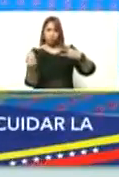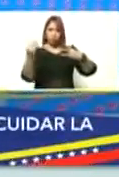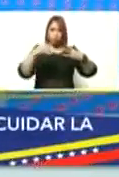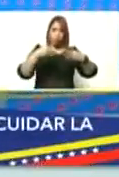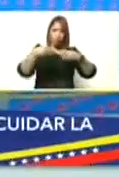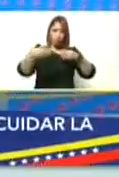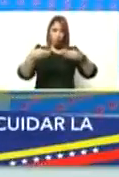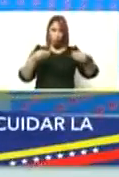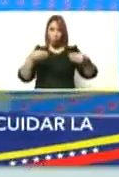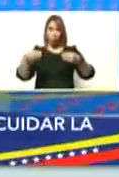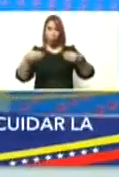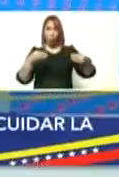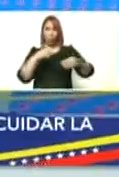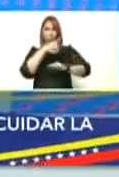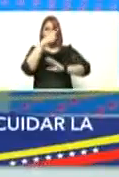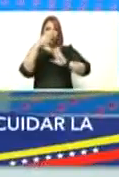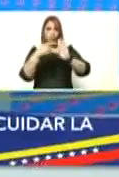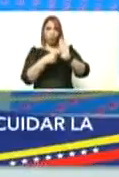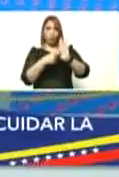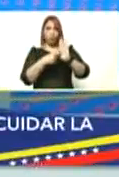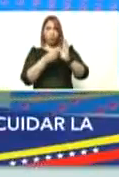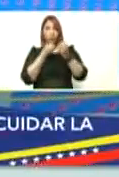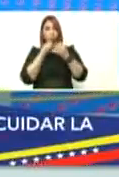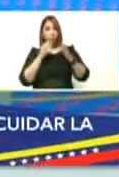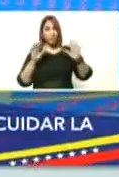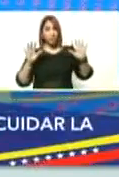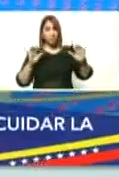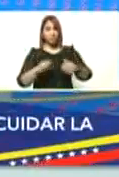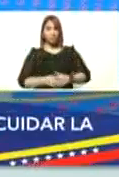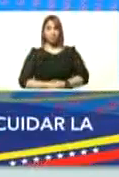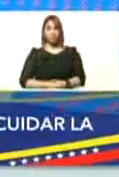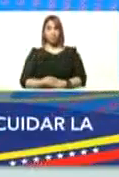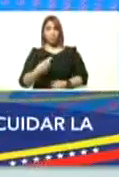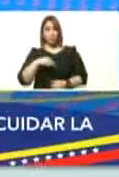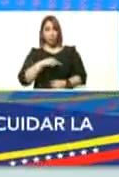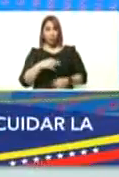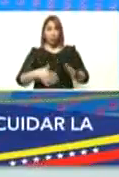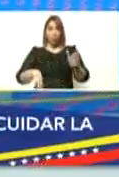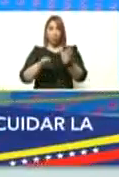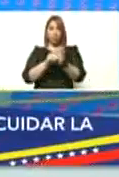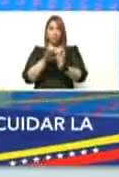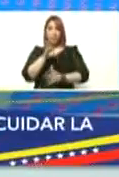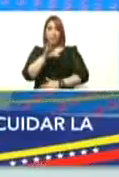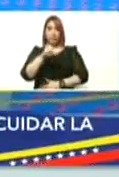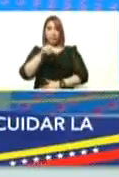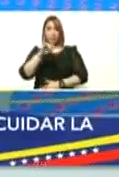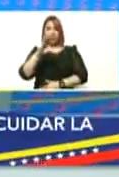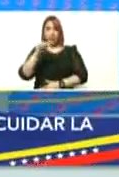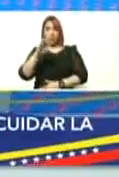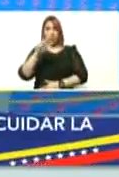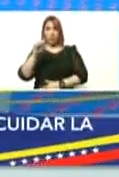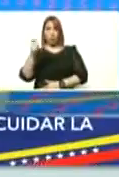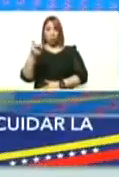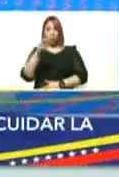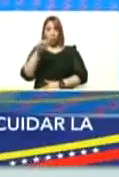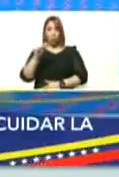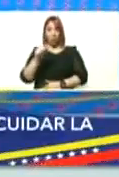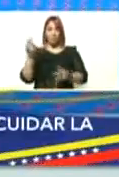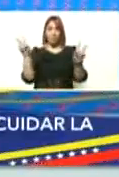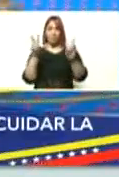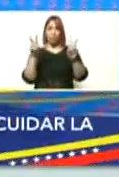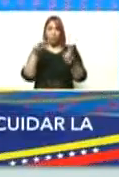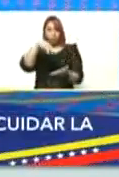flexibilización total bueno hemos regresado de Nicaragua victoriosos de pie